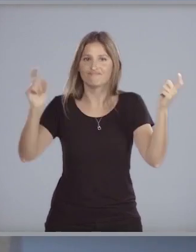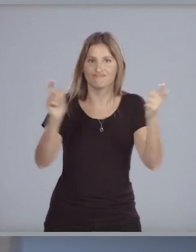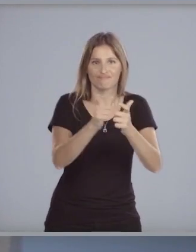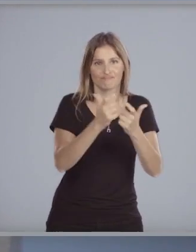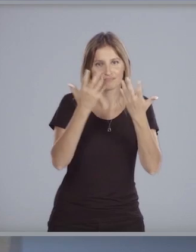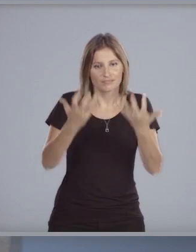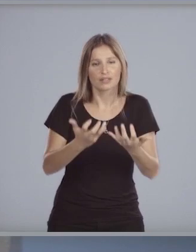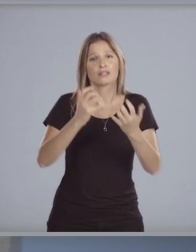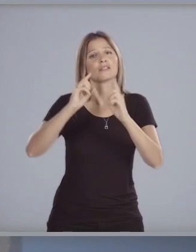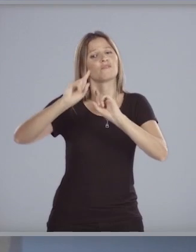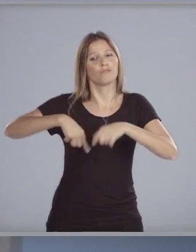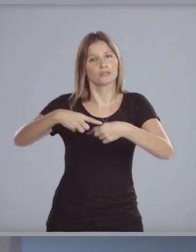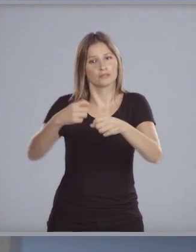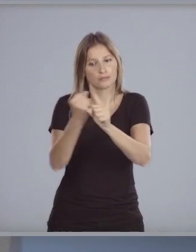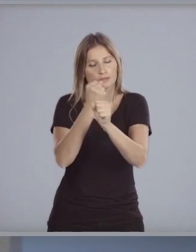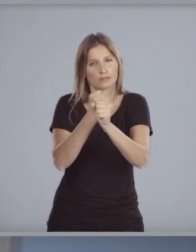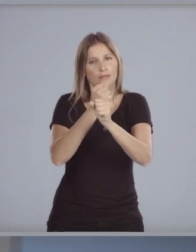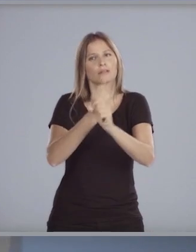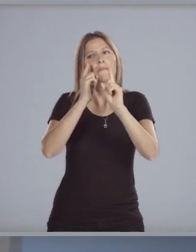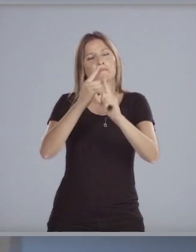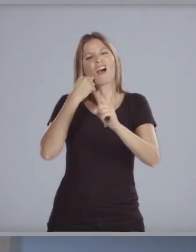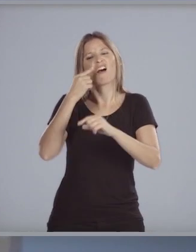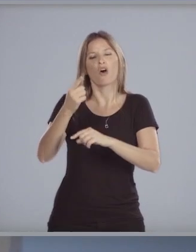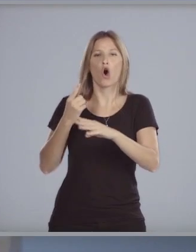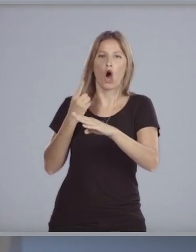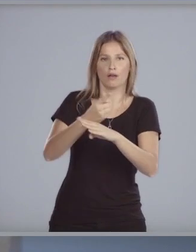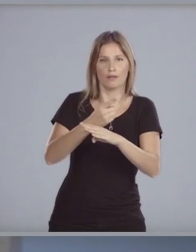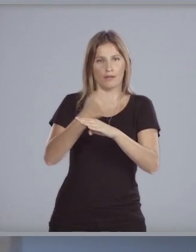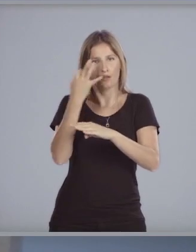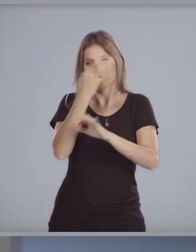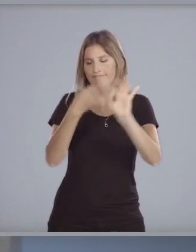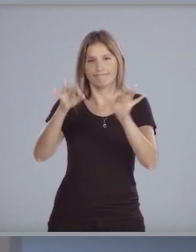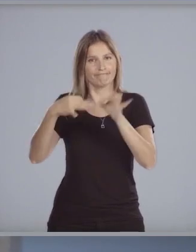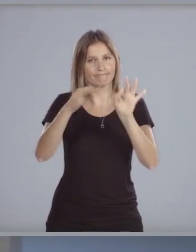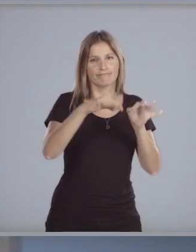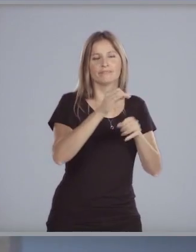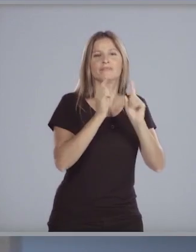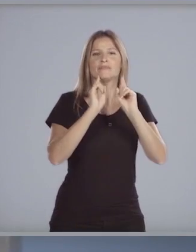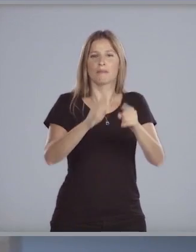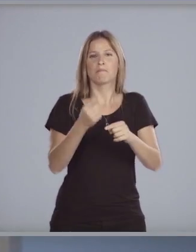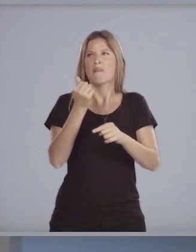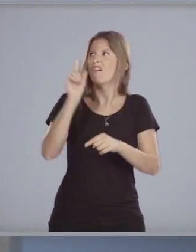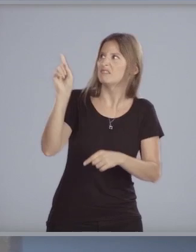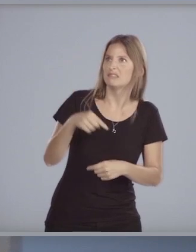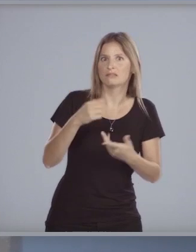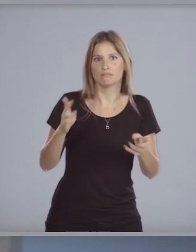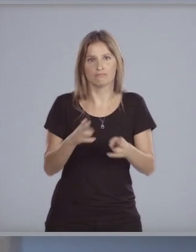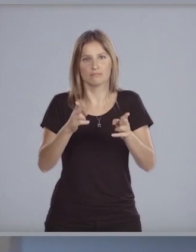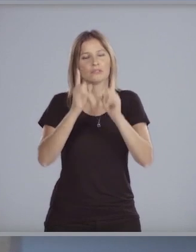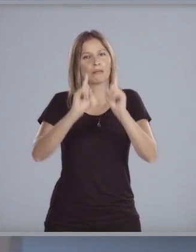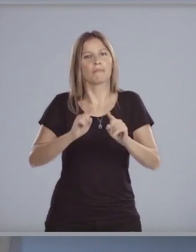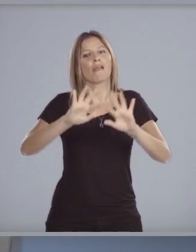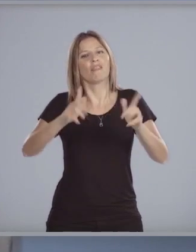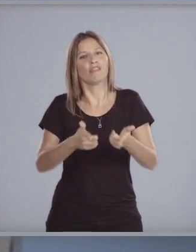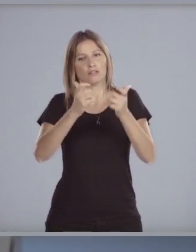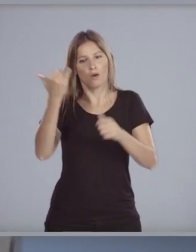rapiña y se continuará con la lucha frontal al narcotráfico al lavado de activos